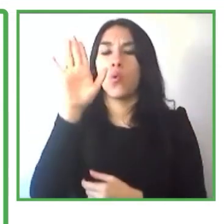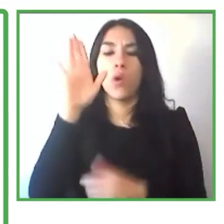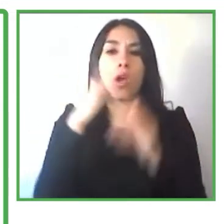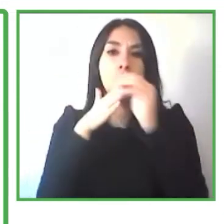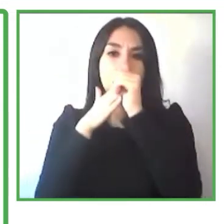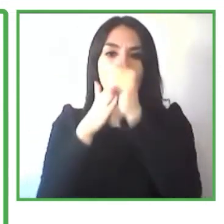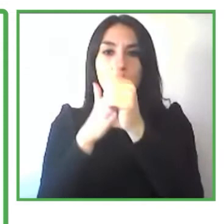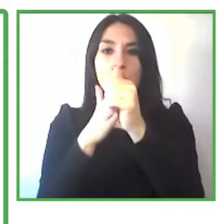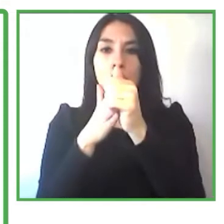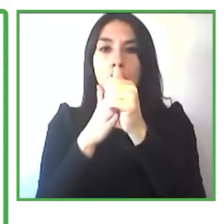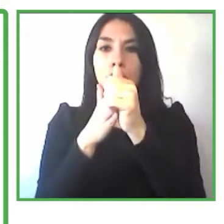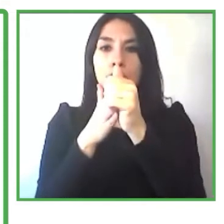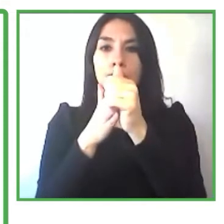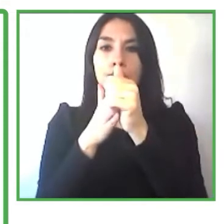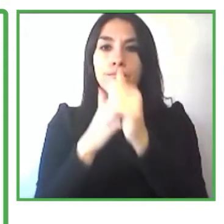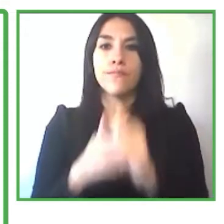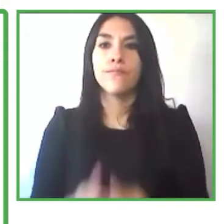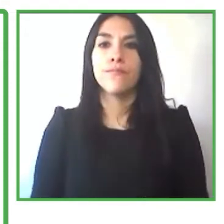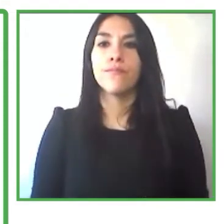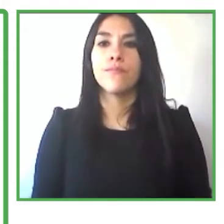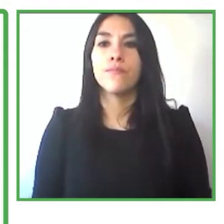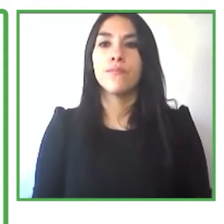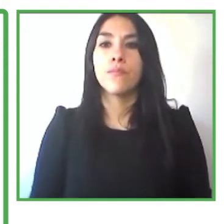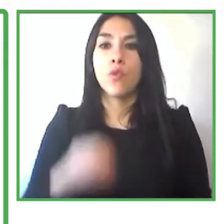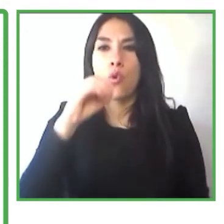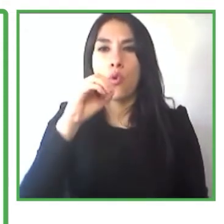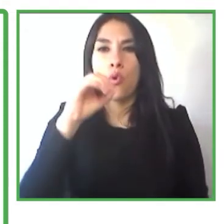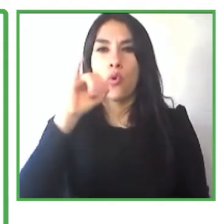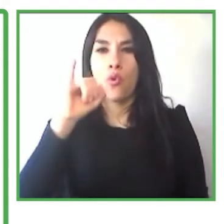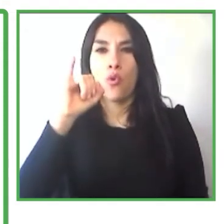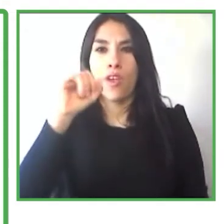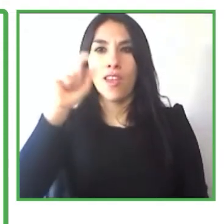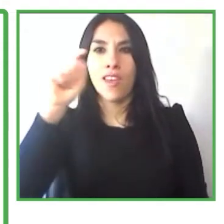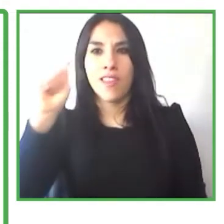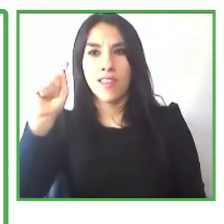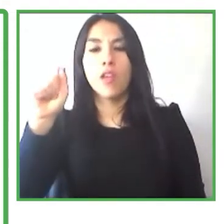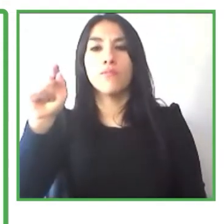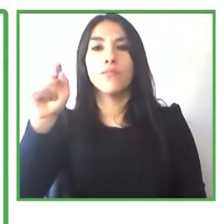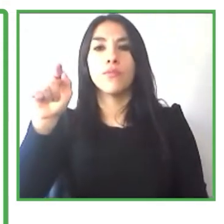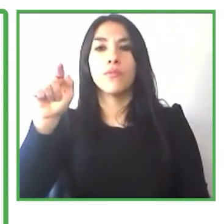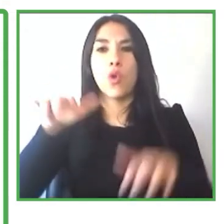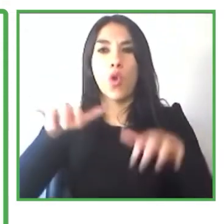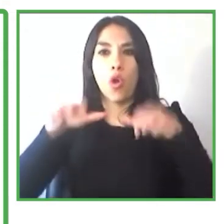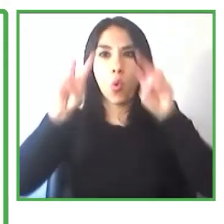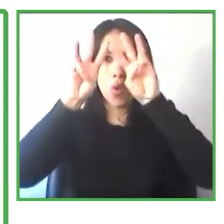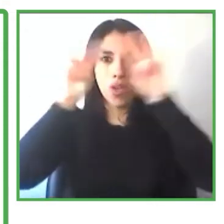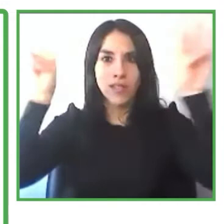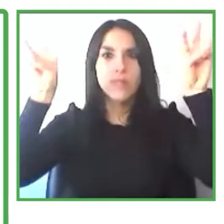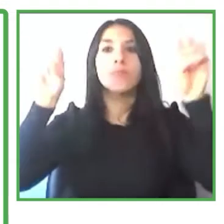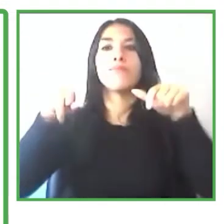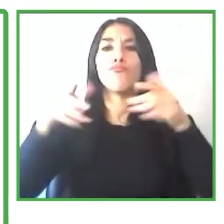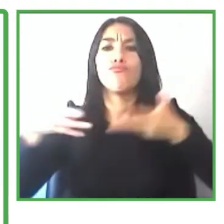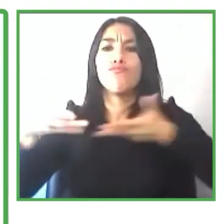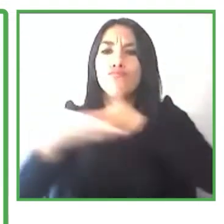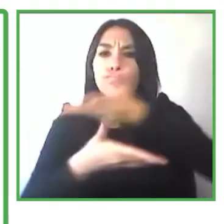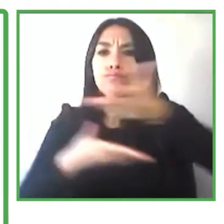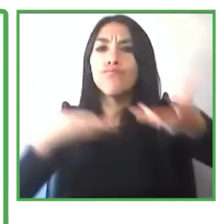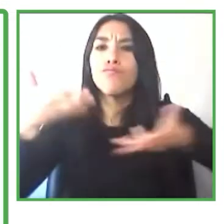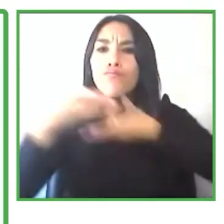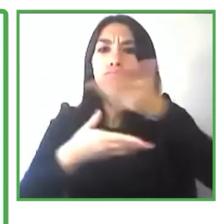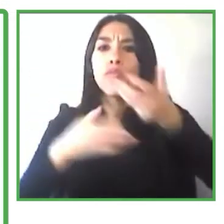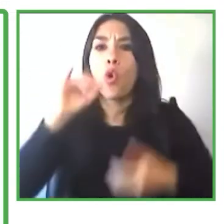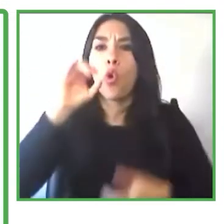internacional del trabajo de las Naciones Unidas compartimos con la OIT pero además con otras corporaciones